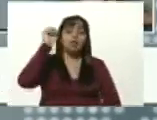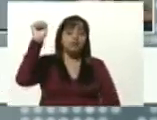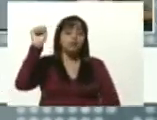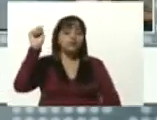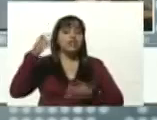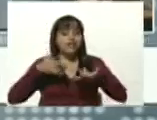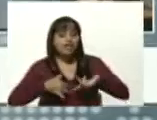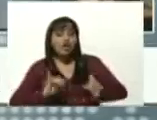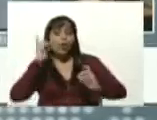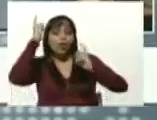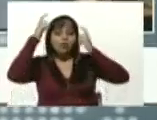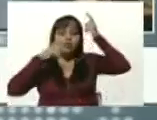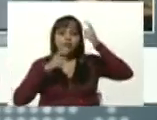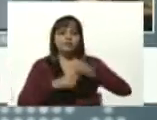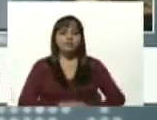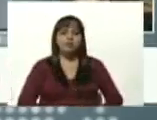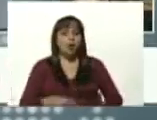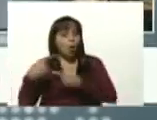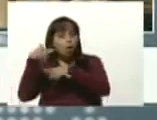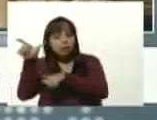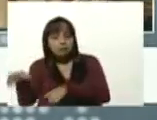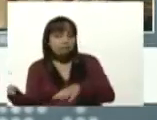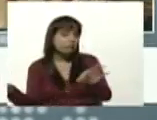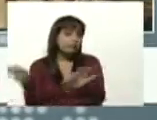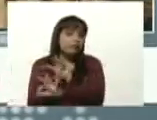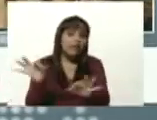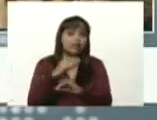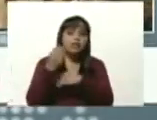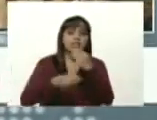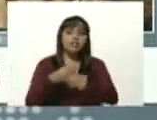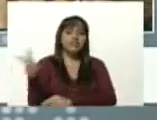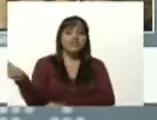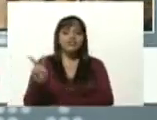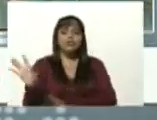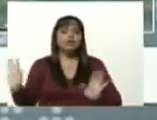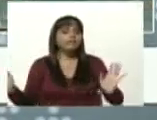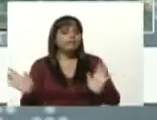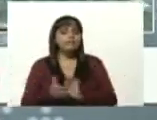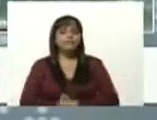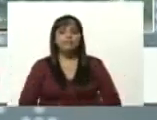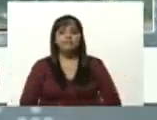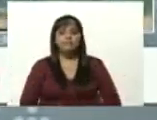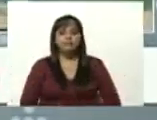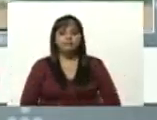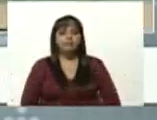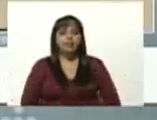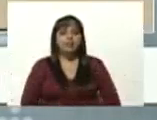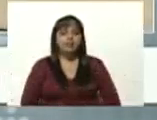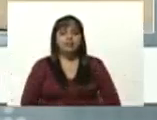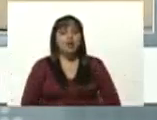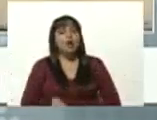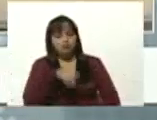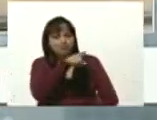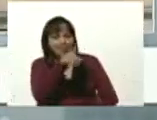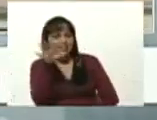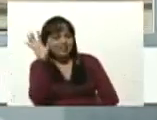Chávez más nadie lo está haciendo en Venezuela a buen entendedor